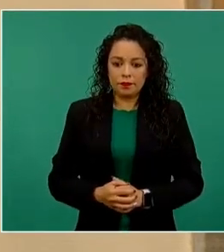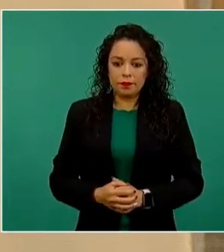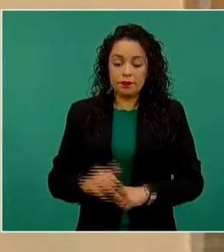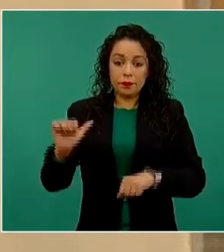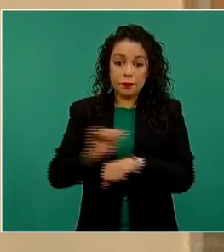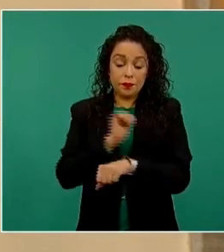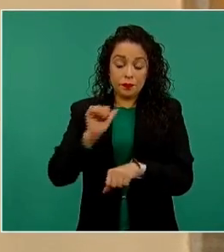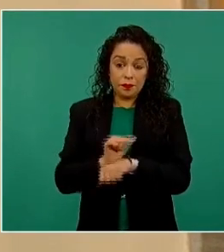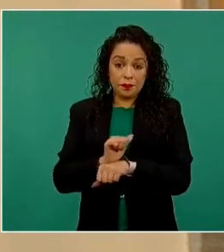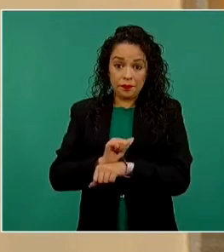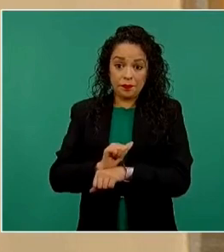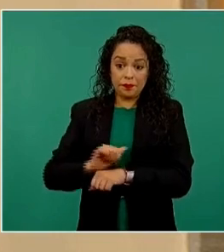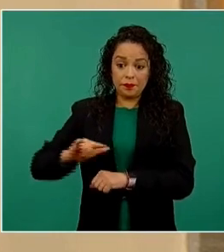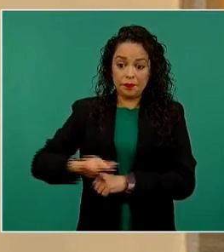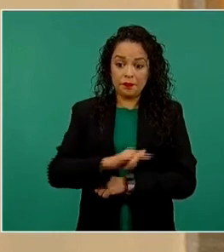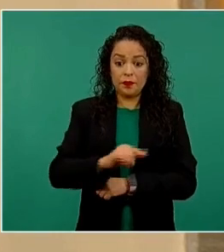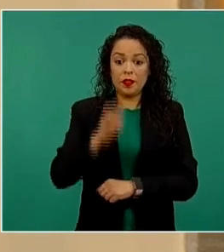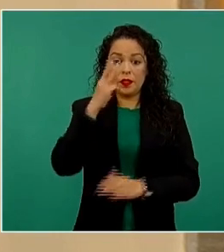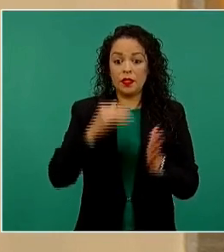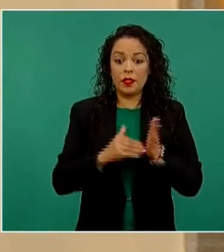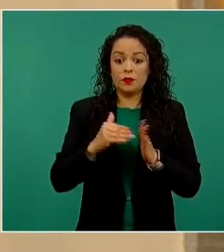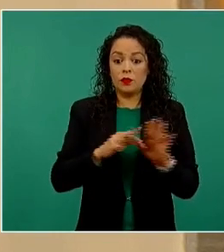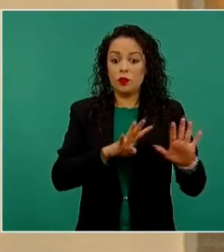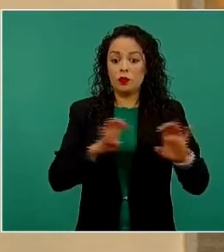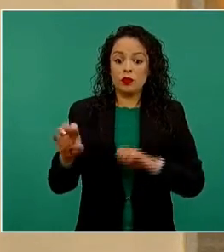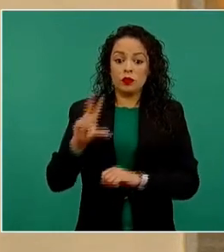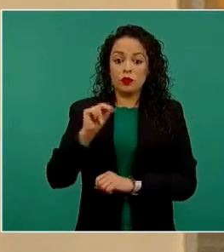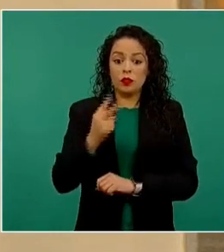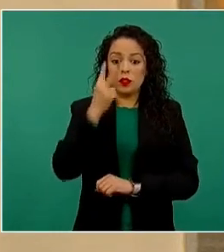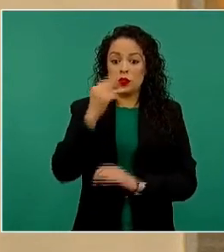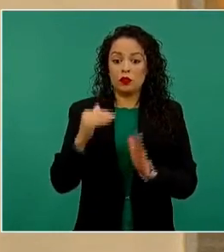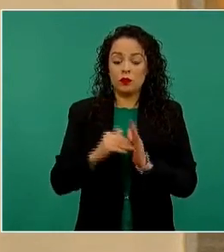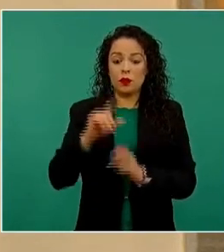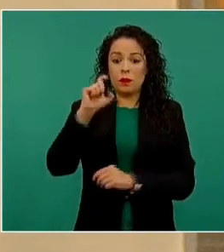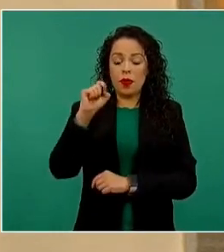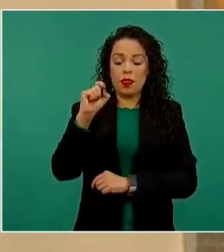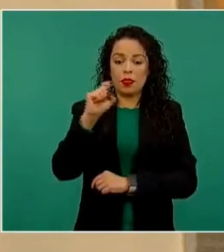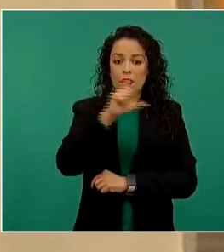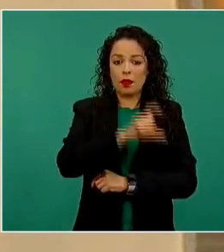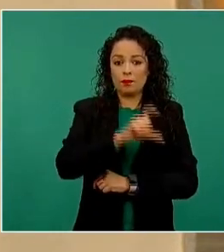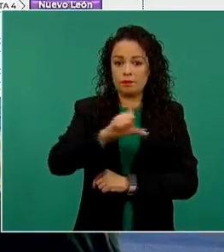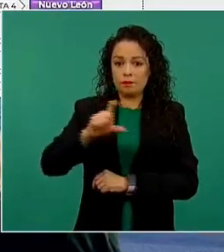un total de 3 millones 482 mil 20 dosis.